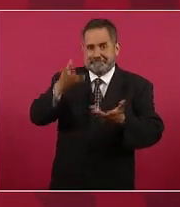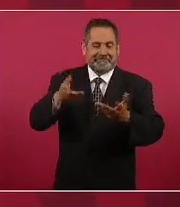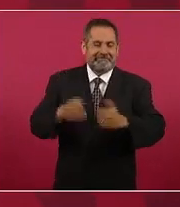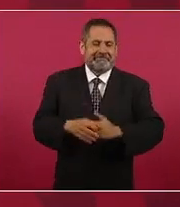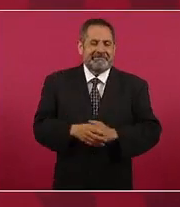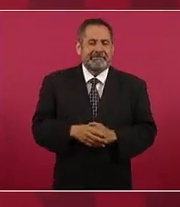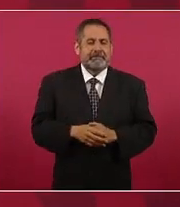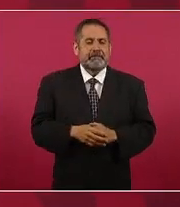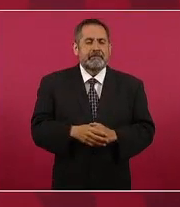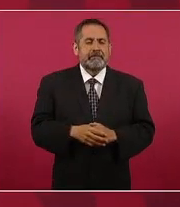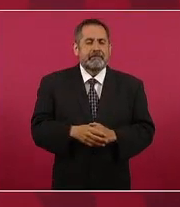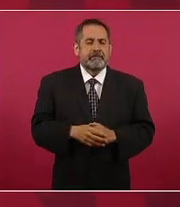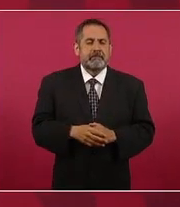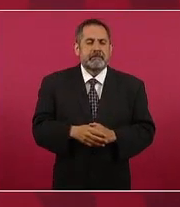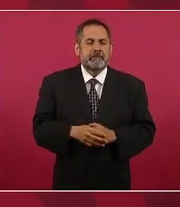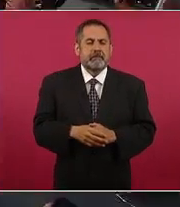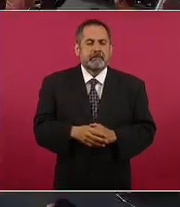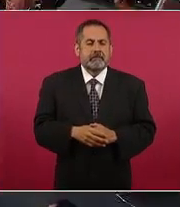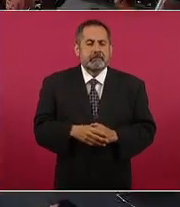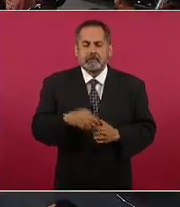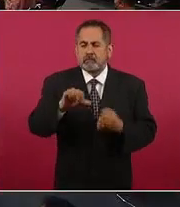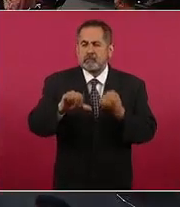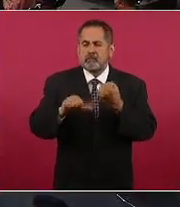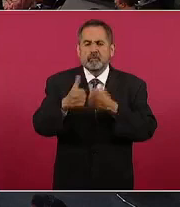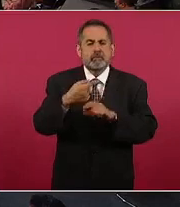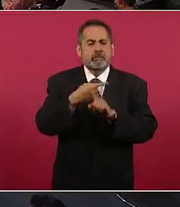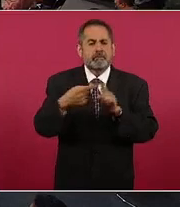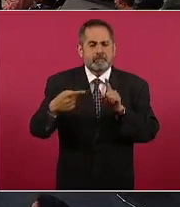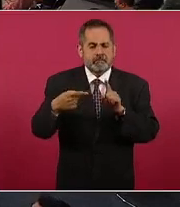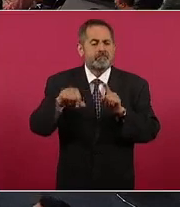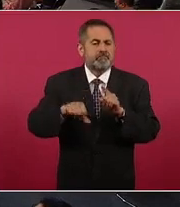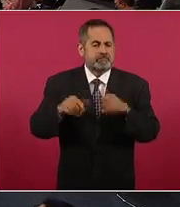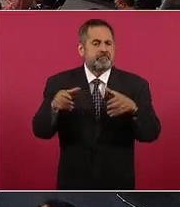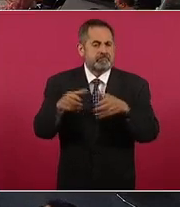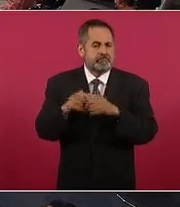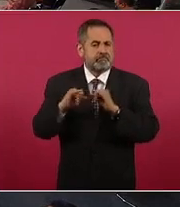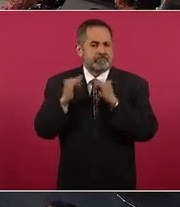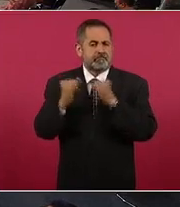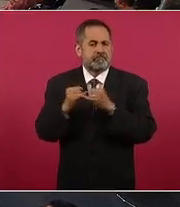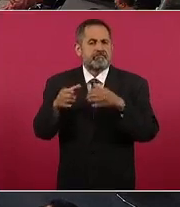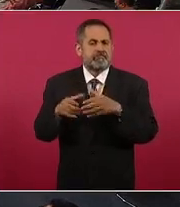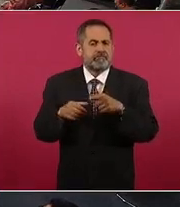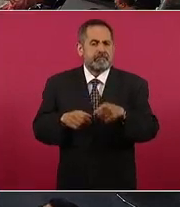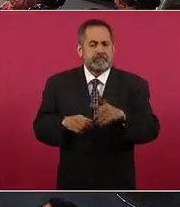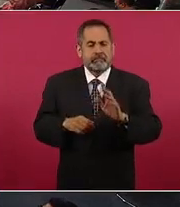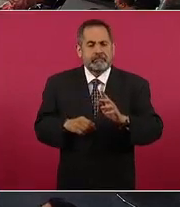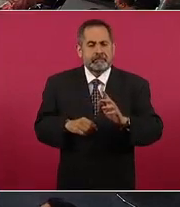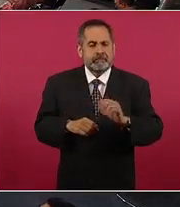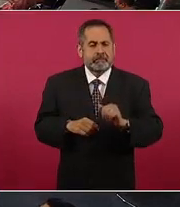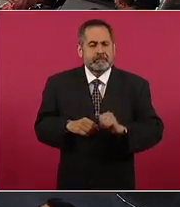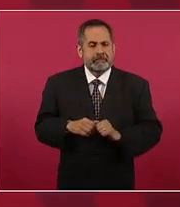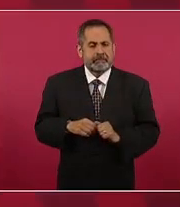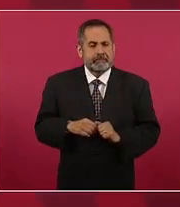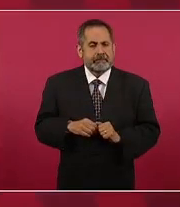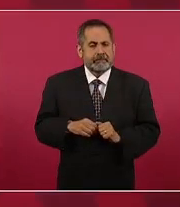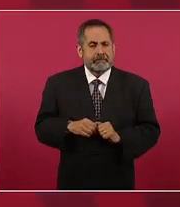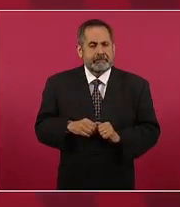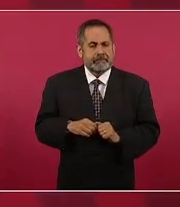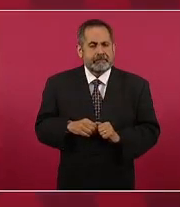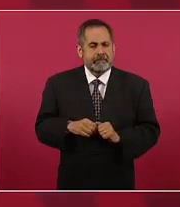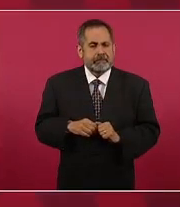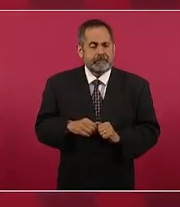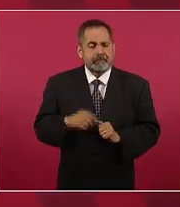es once y media este pues cómo